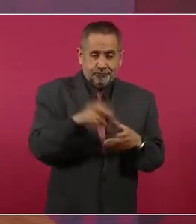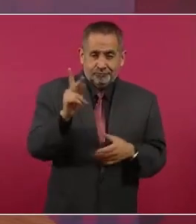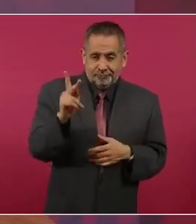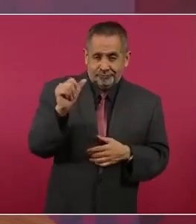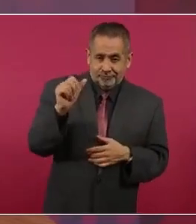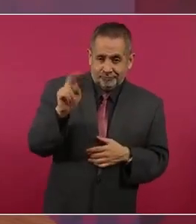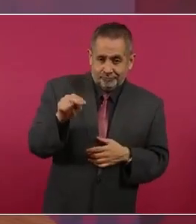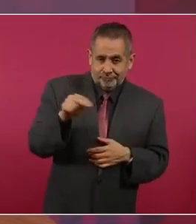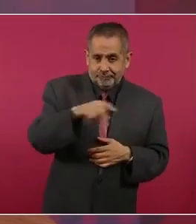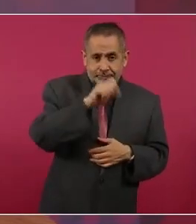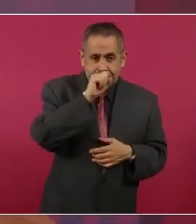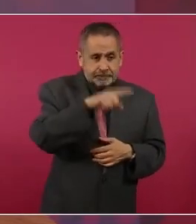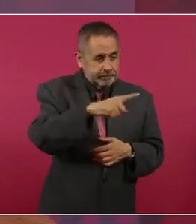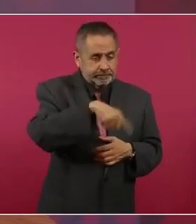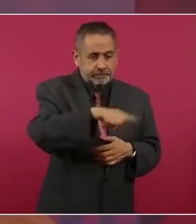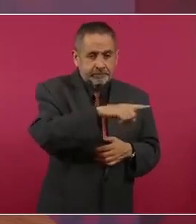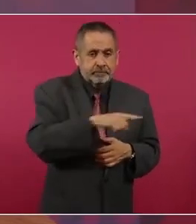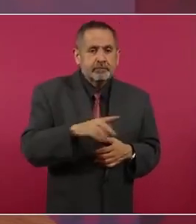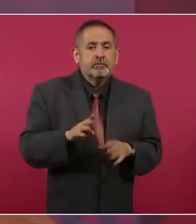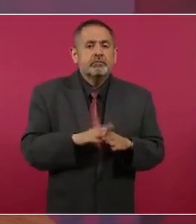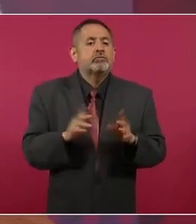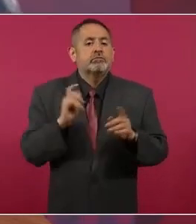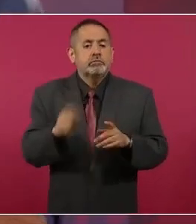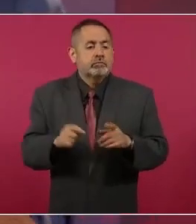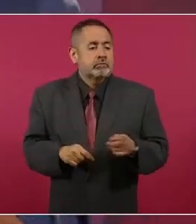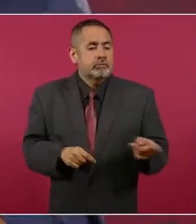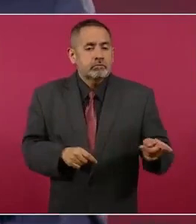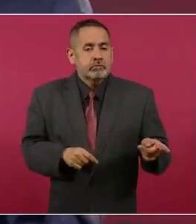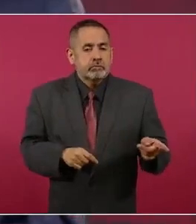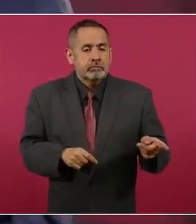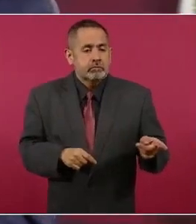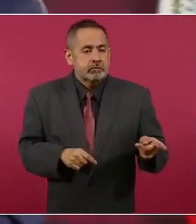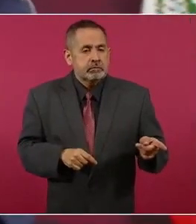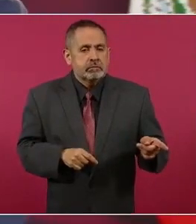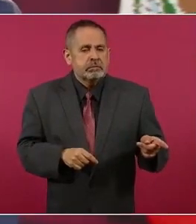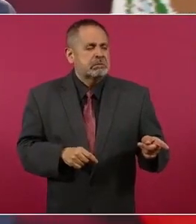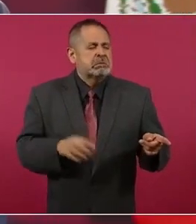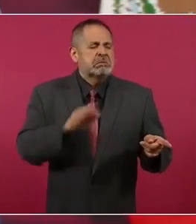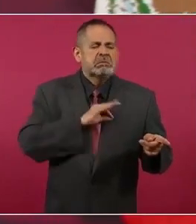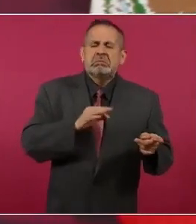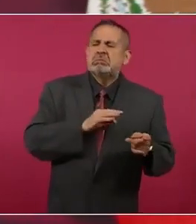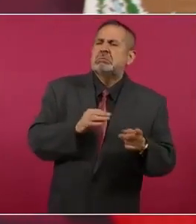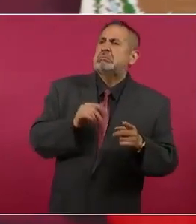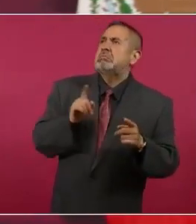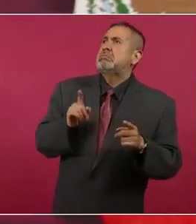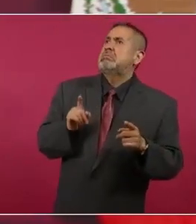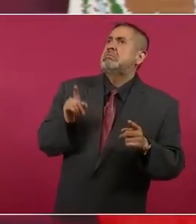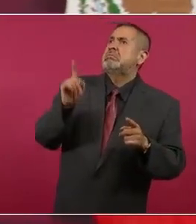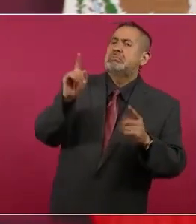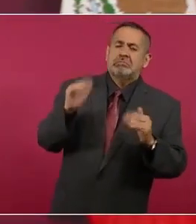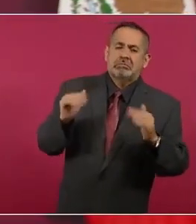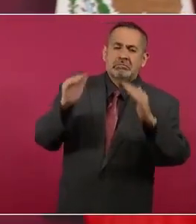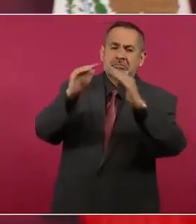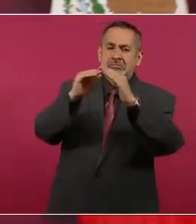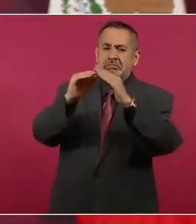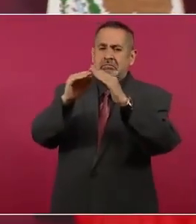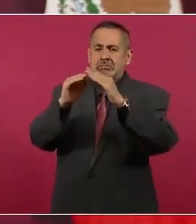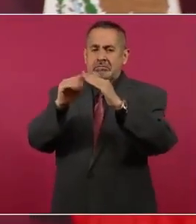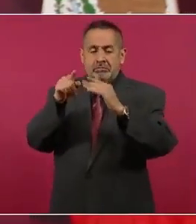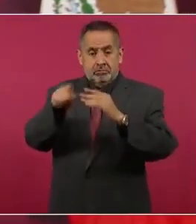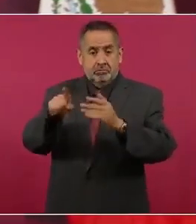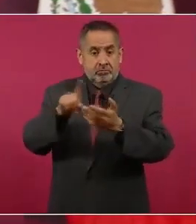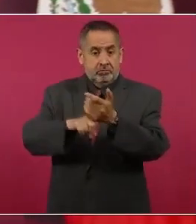se permitió que se construyera una torre en la zona